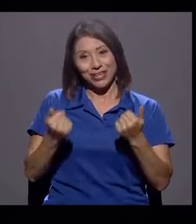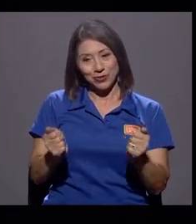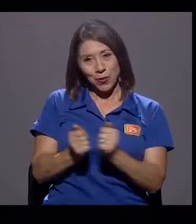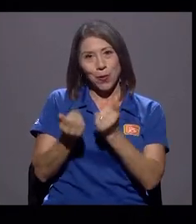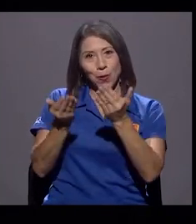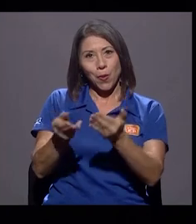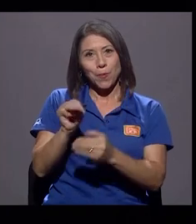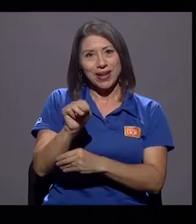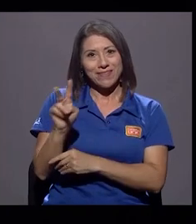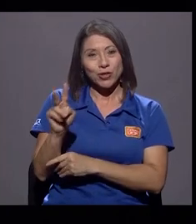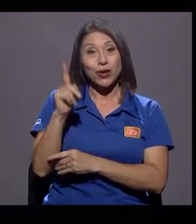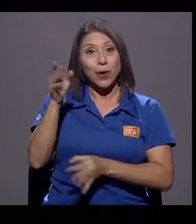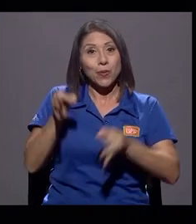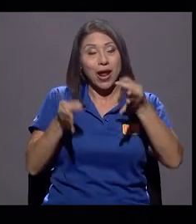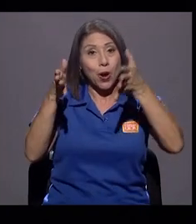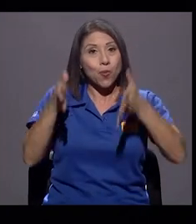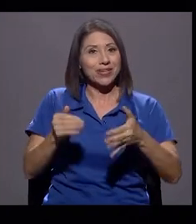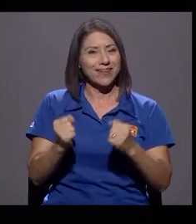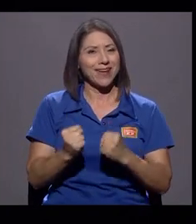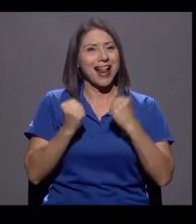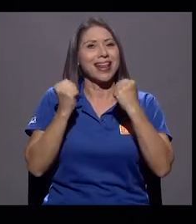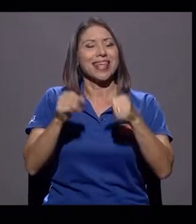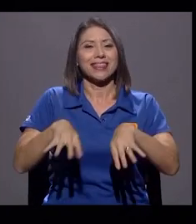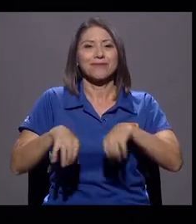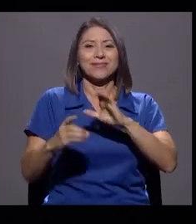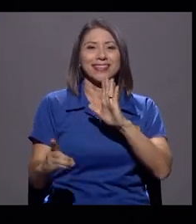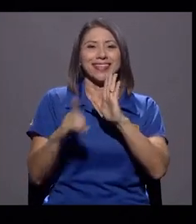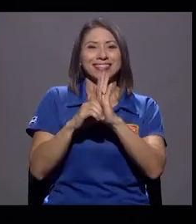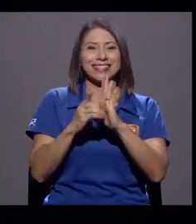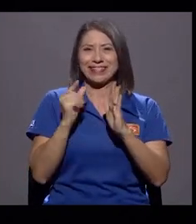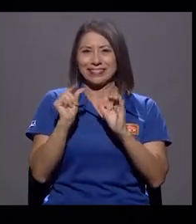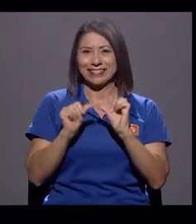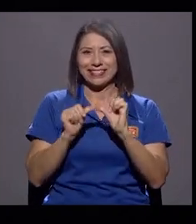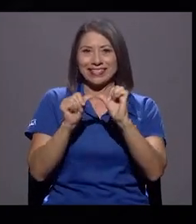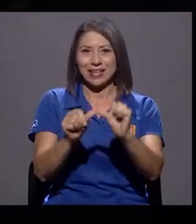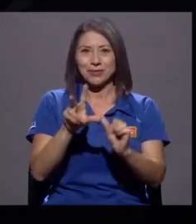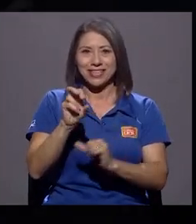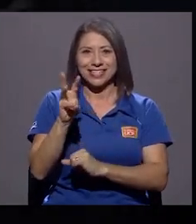valiente que ha puesto sus derechos en su lugar. Ya casi regresamos a 360.